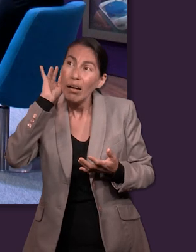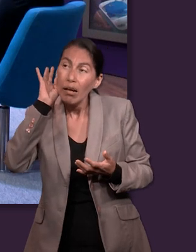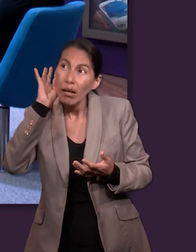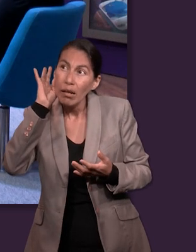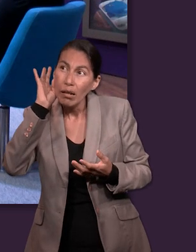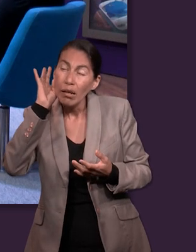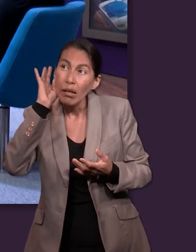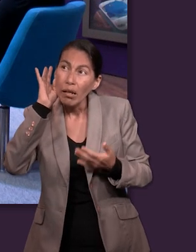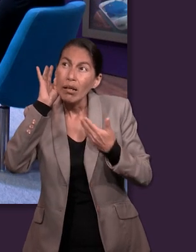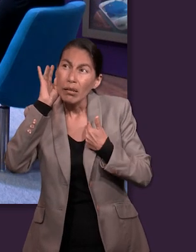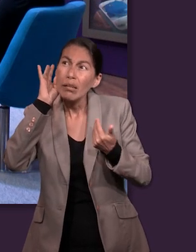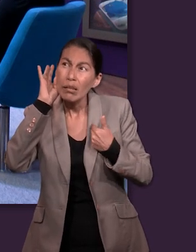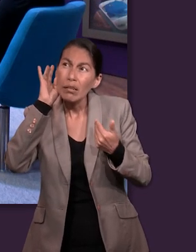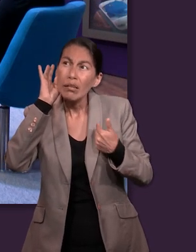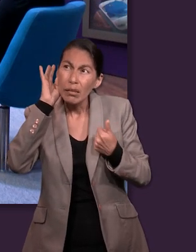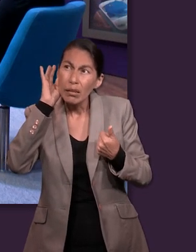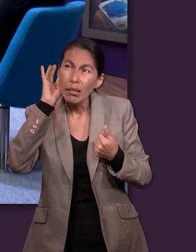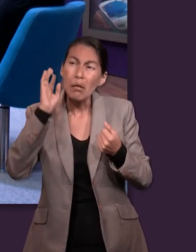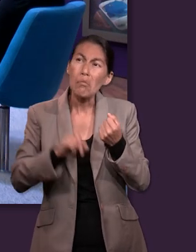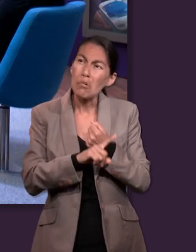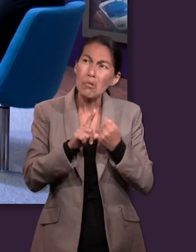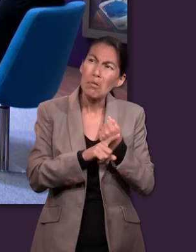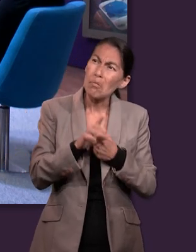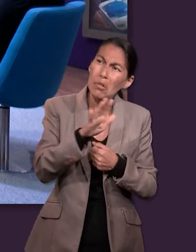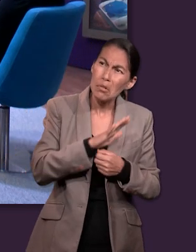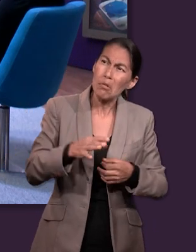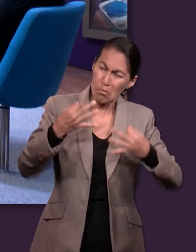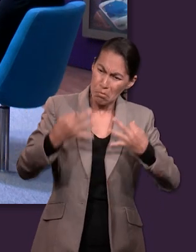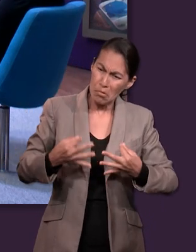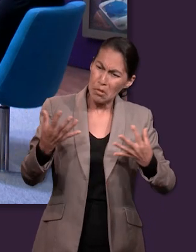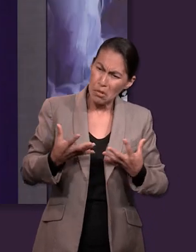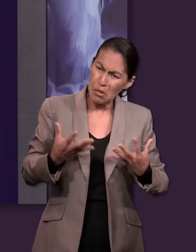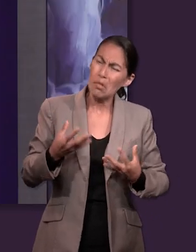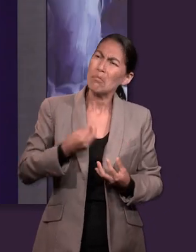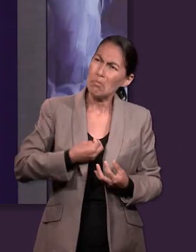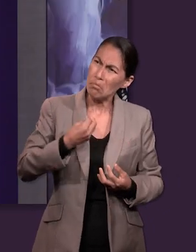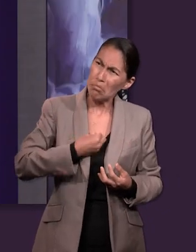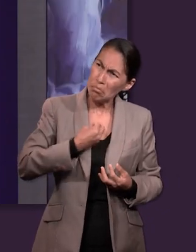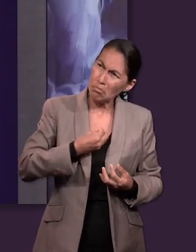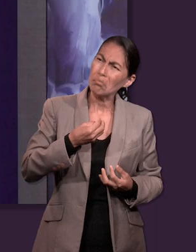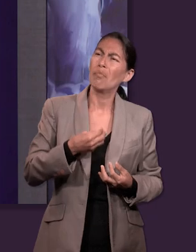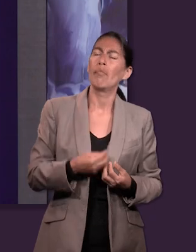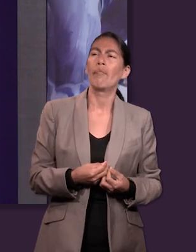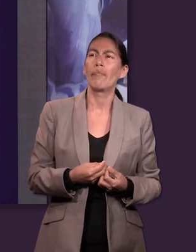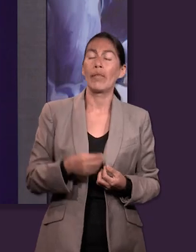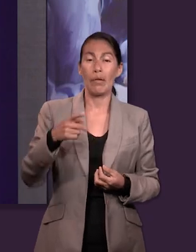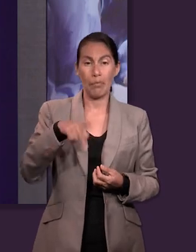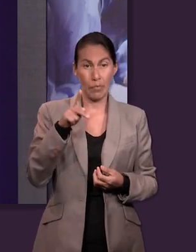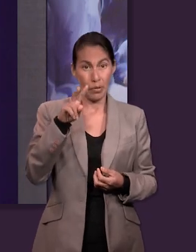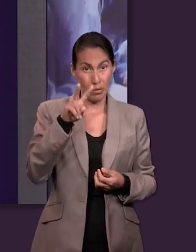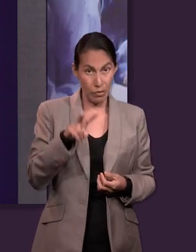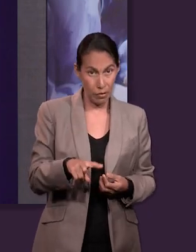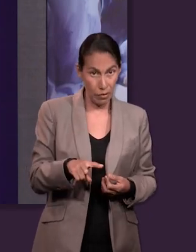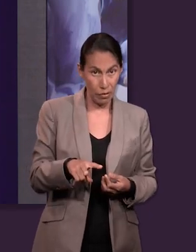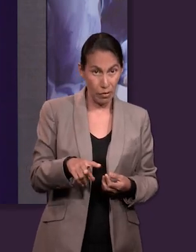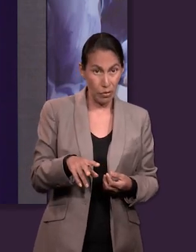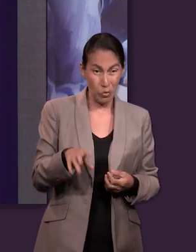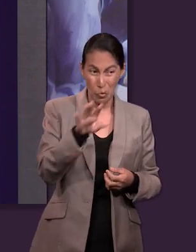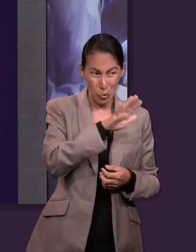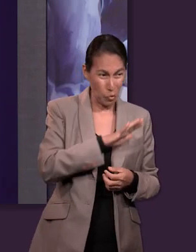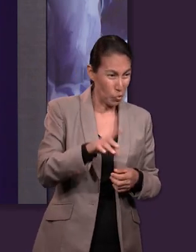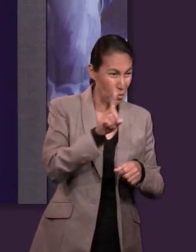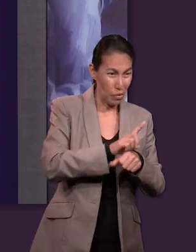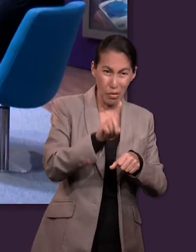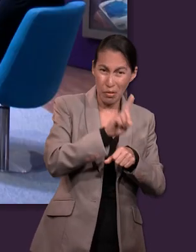escuchar a Dios, resistir en el crisol, que Él nos ayuda, que Él nos da esperanza, pero en el contexto real,